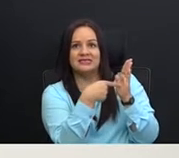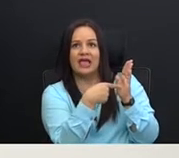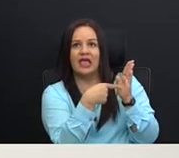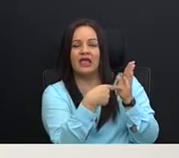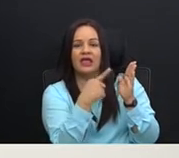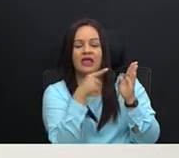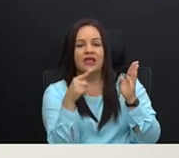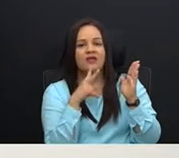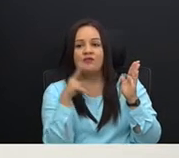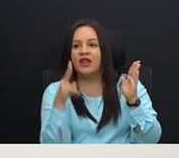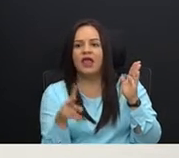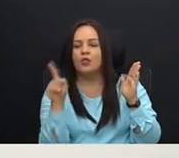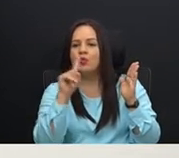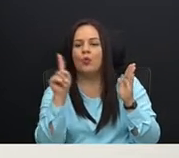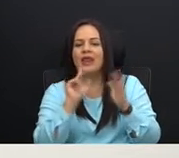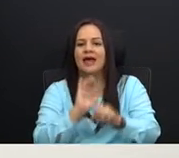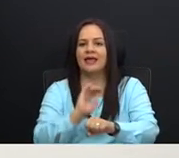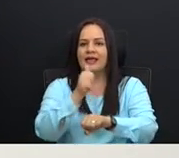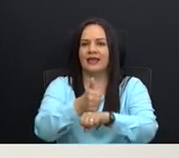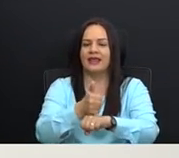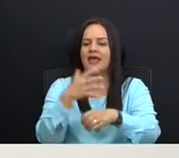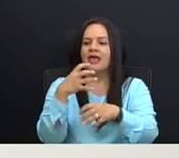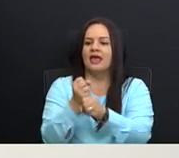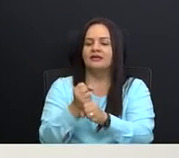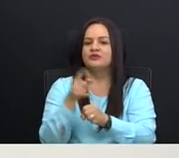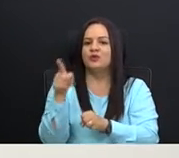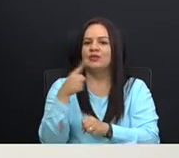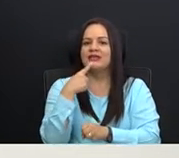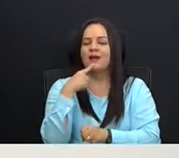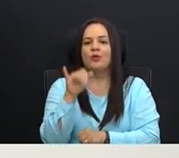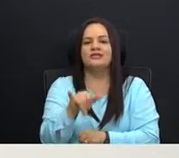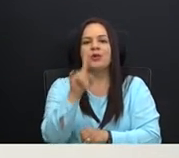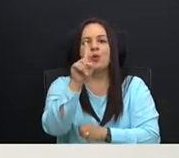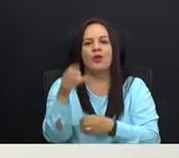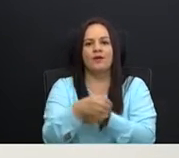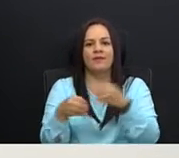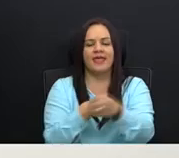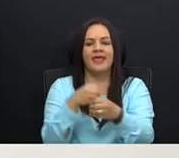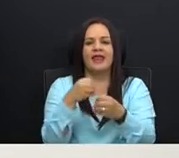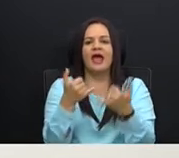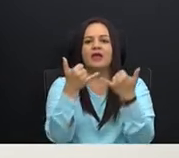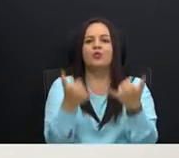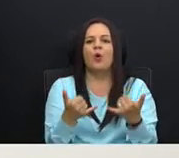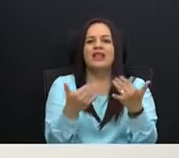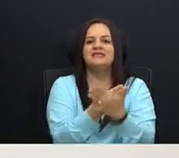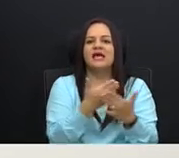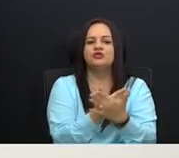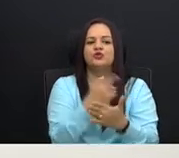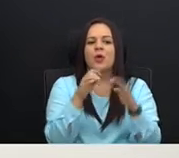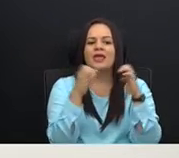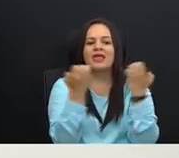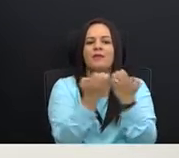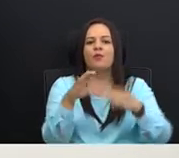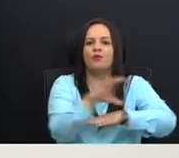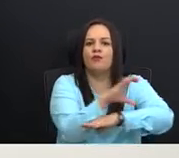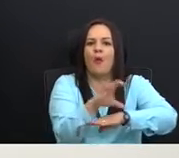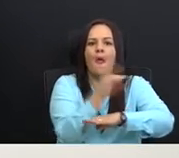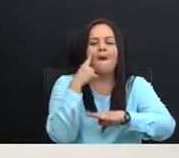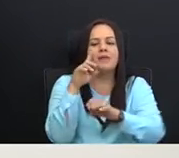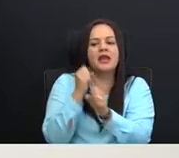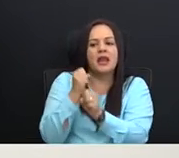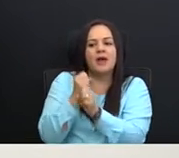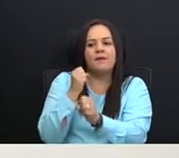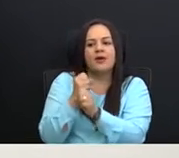en realidad, no es la creación, digámosla así, dijo usted, de una oficina, es la actualización, de equipo informático, para labores, que